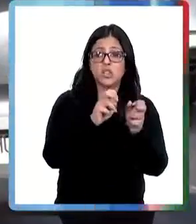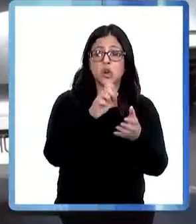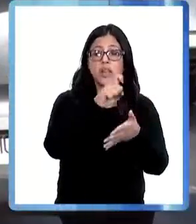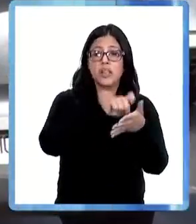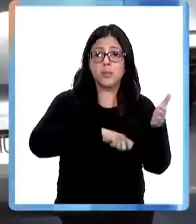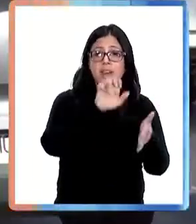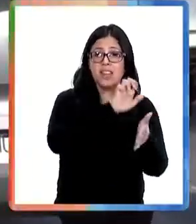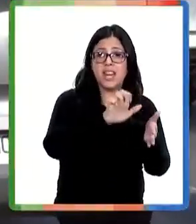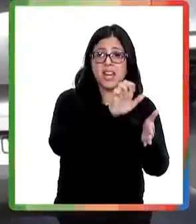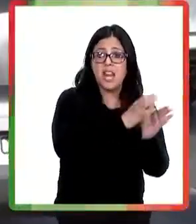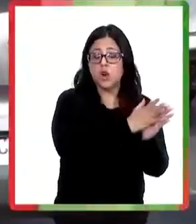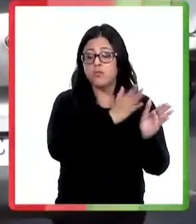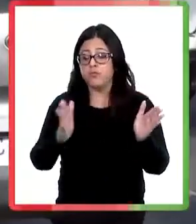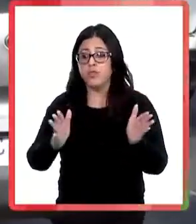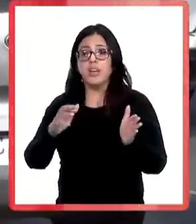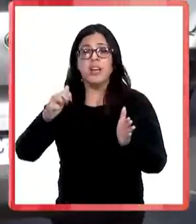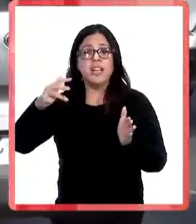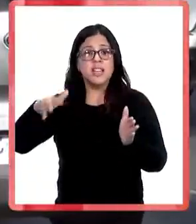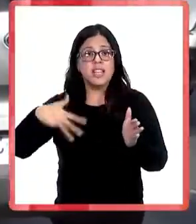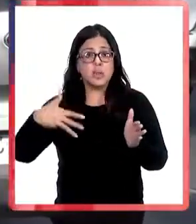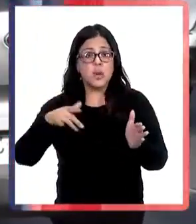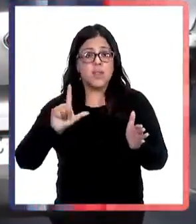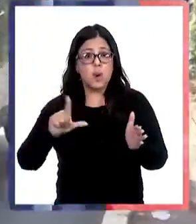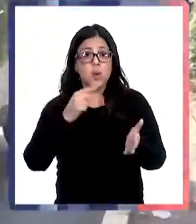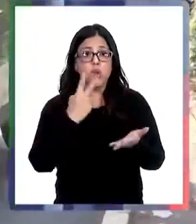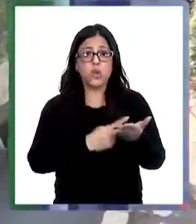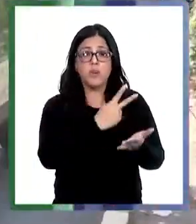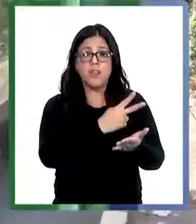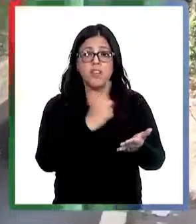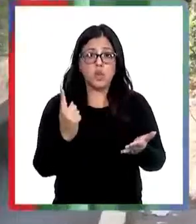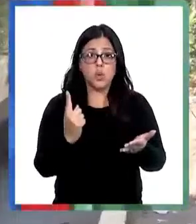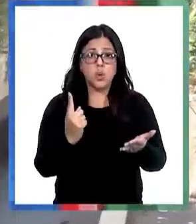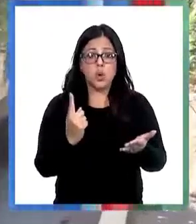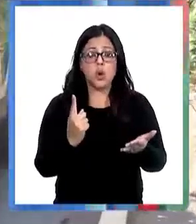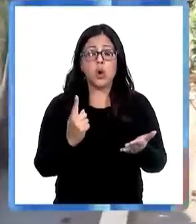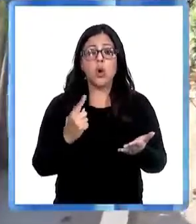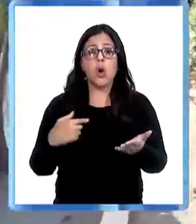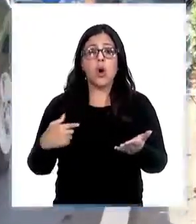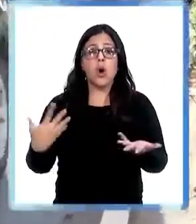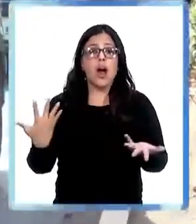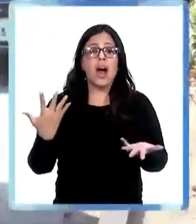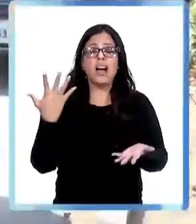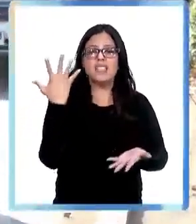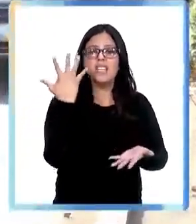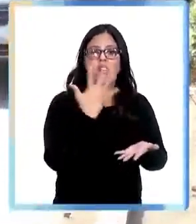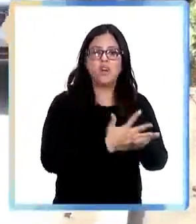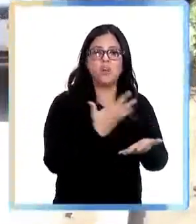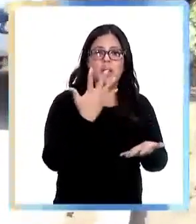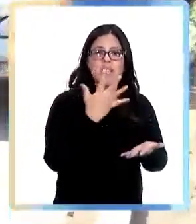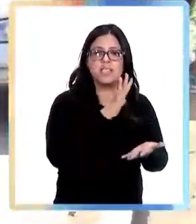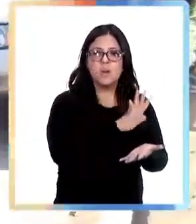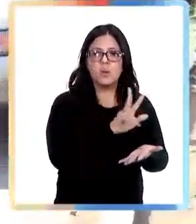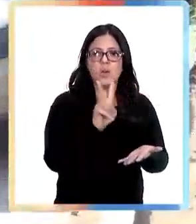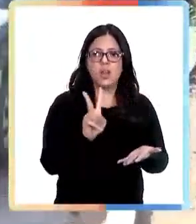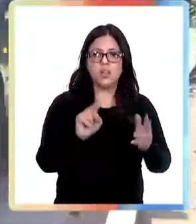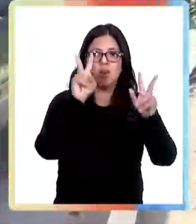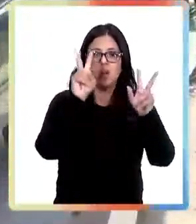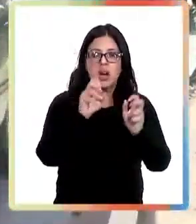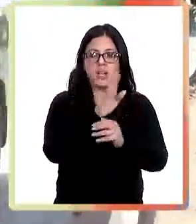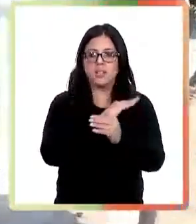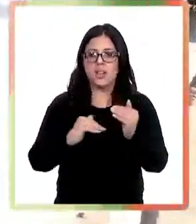5.852 casos en el mismo periodo, pero del 2022. Un aumento del